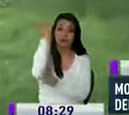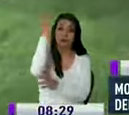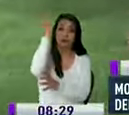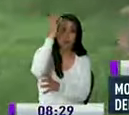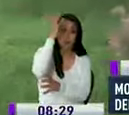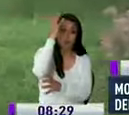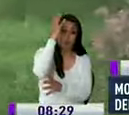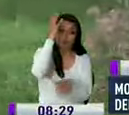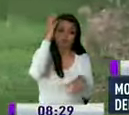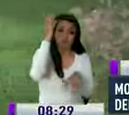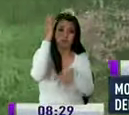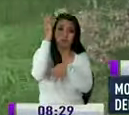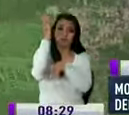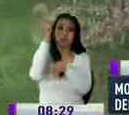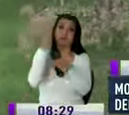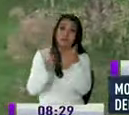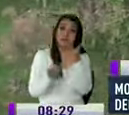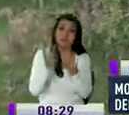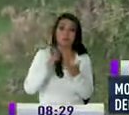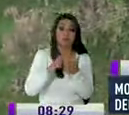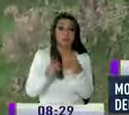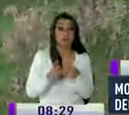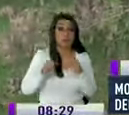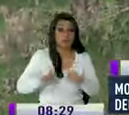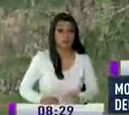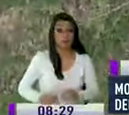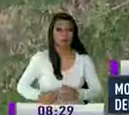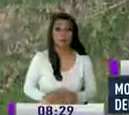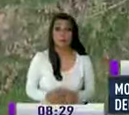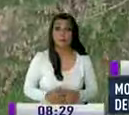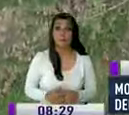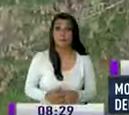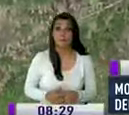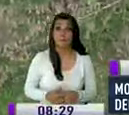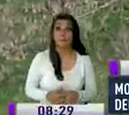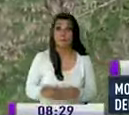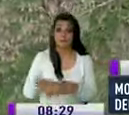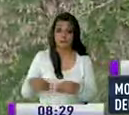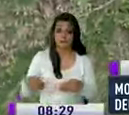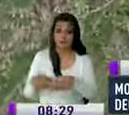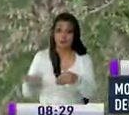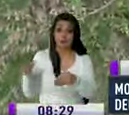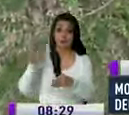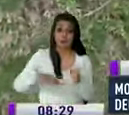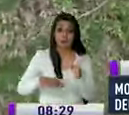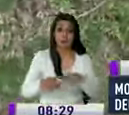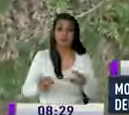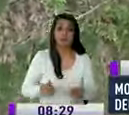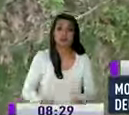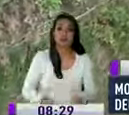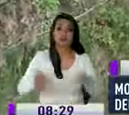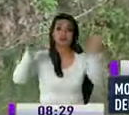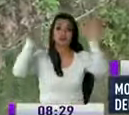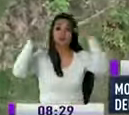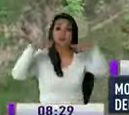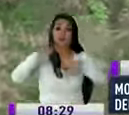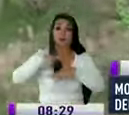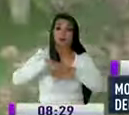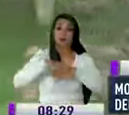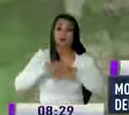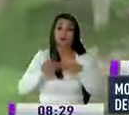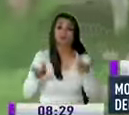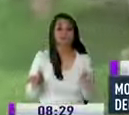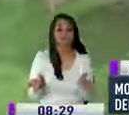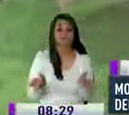cediendo y eso también podría generar otros inconvenientes ahí vemos como ramas ya se han caído por las lluvias y las precipitaciones del fin de